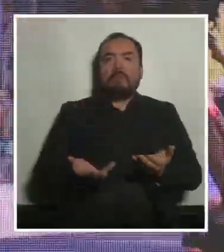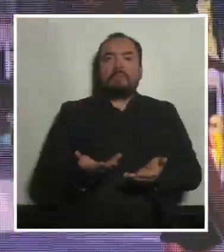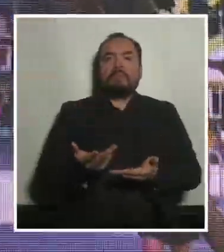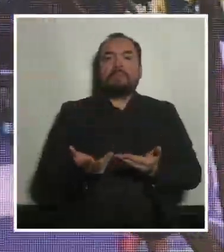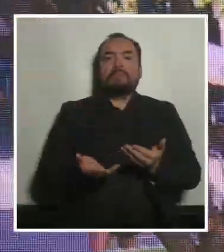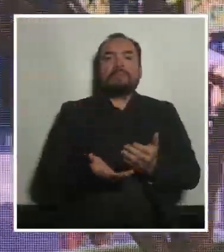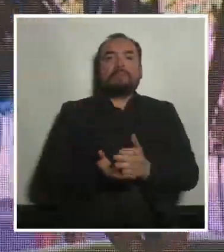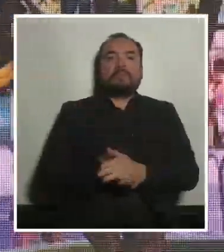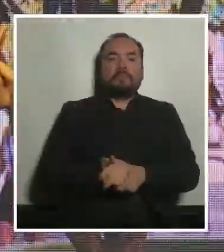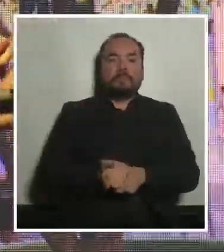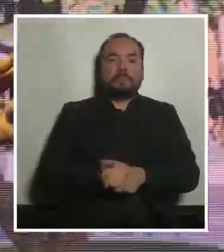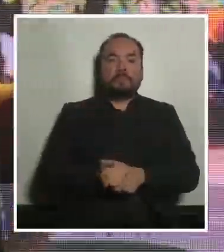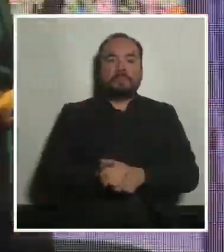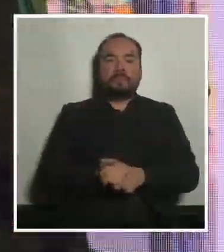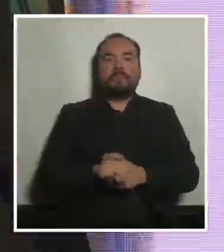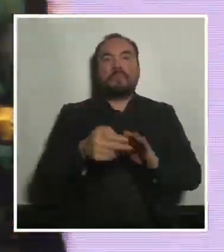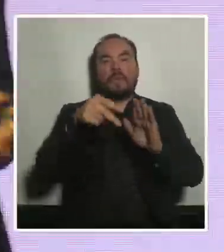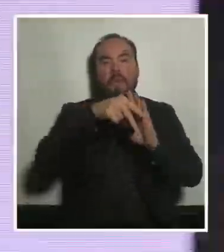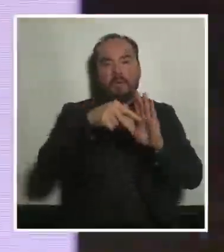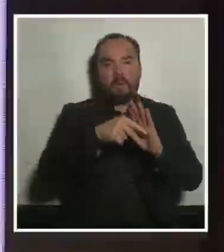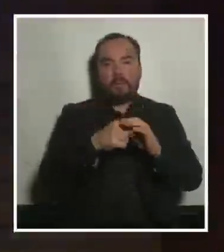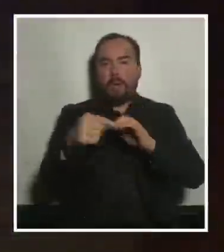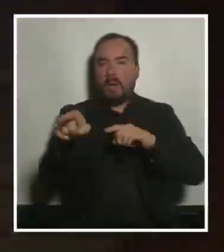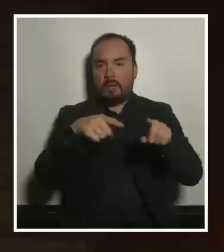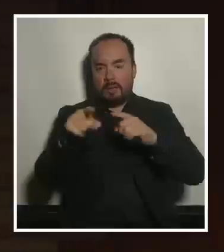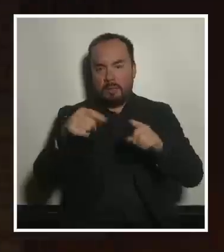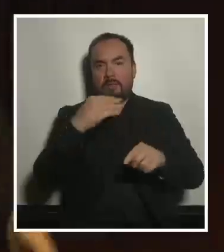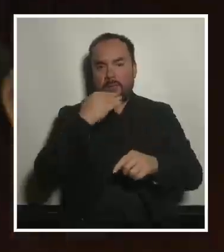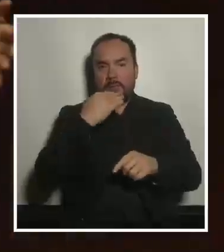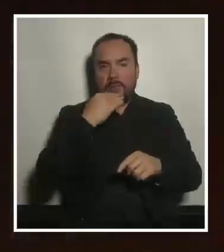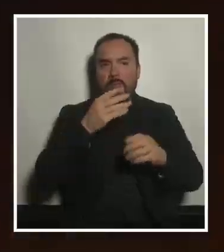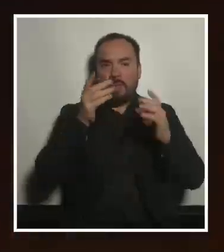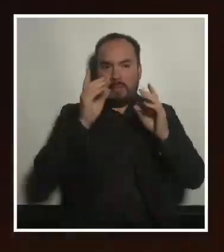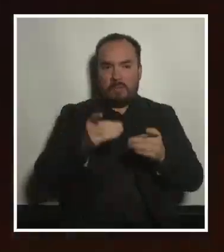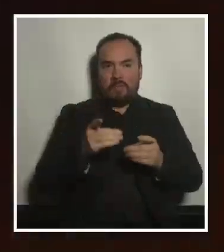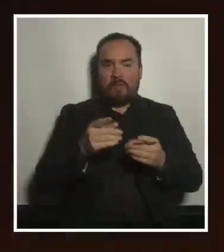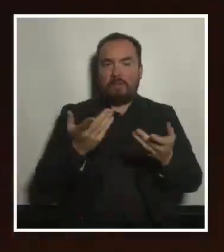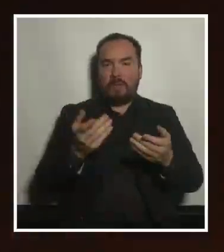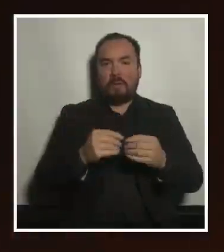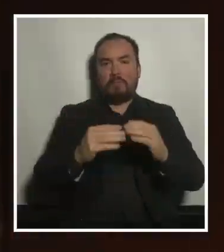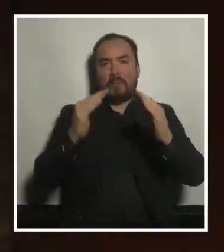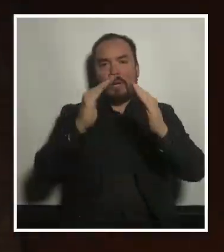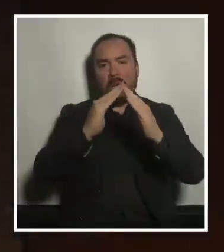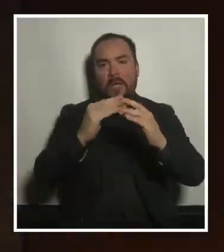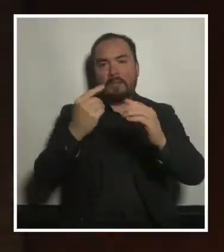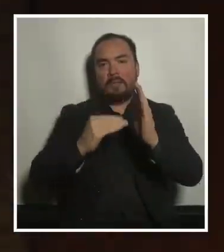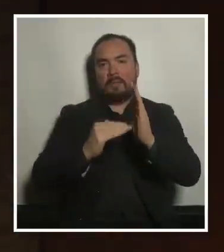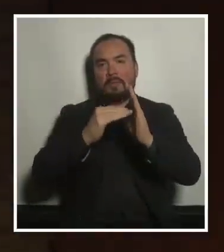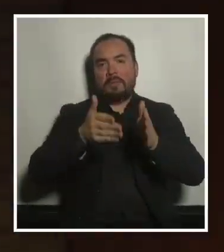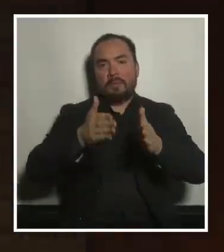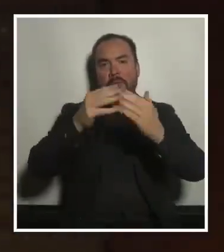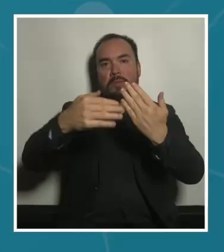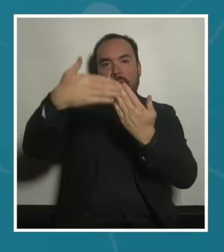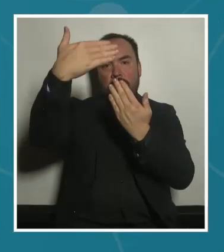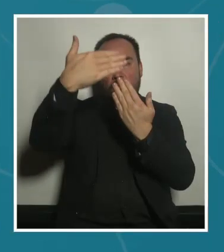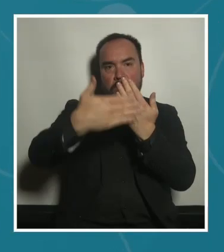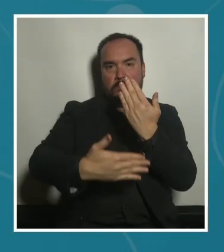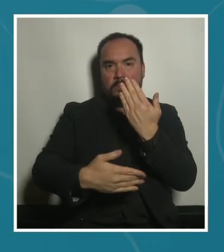simplemente la normativa de gestión también ¿no? que las fachadas estén libres